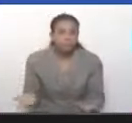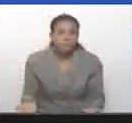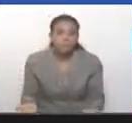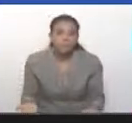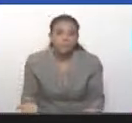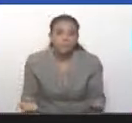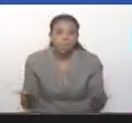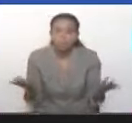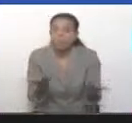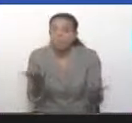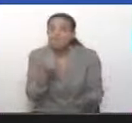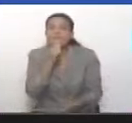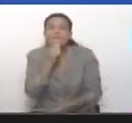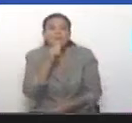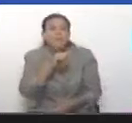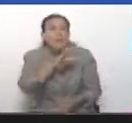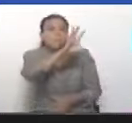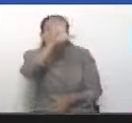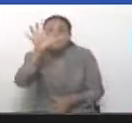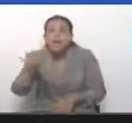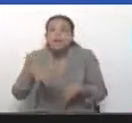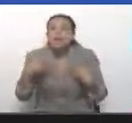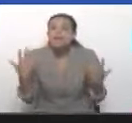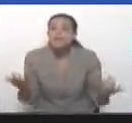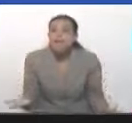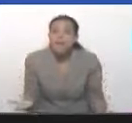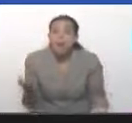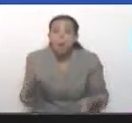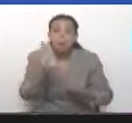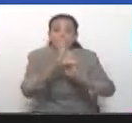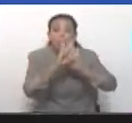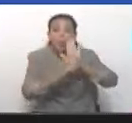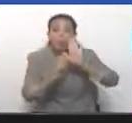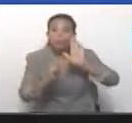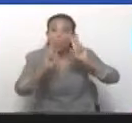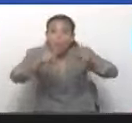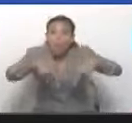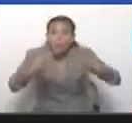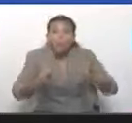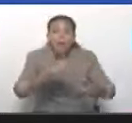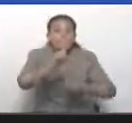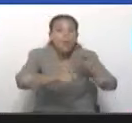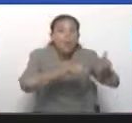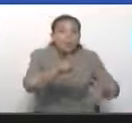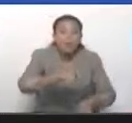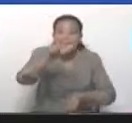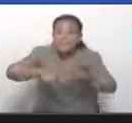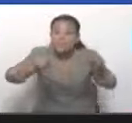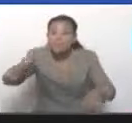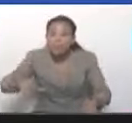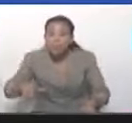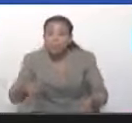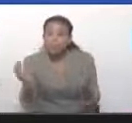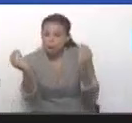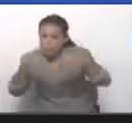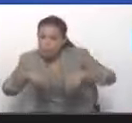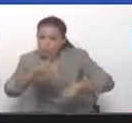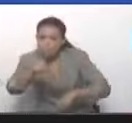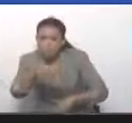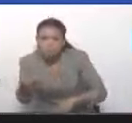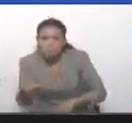sobran los dedos una mano para contar los países que han hecho una constitución y la han consultado con el pueblo en referéndum.